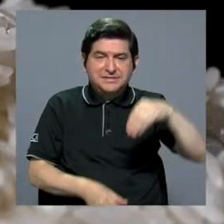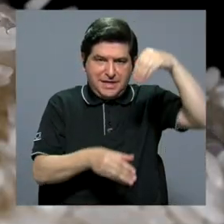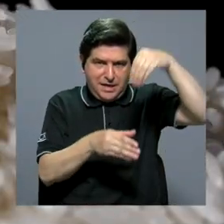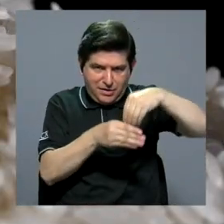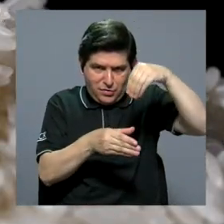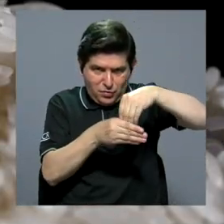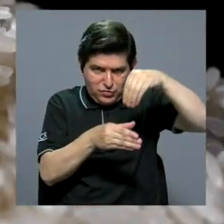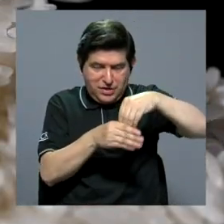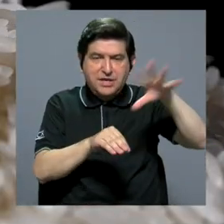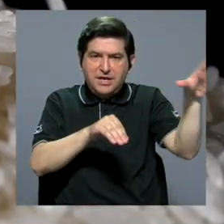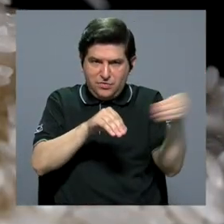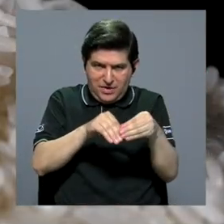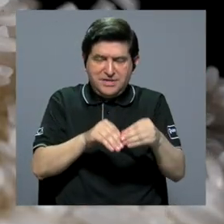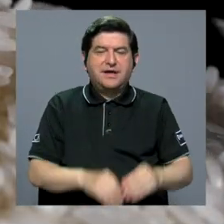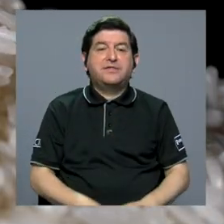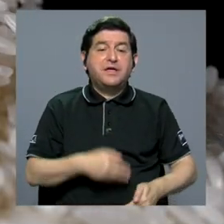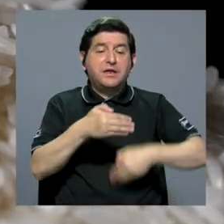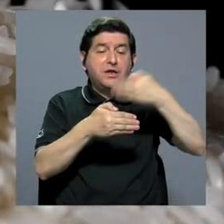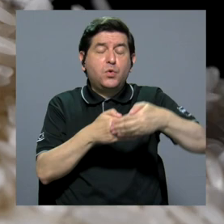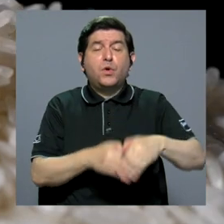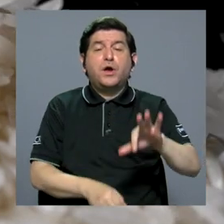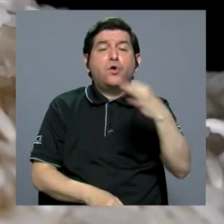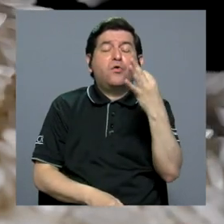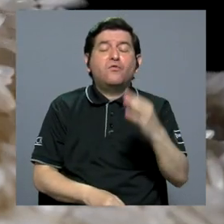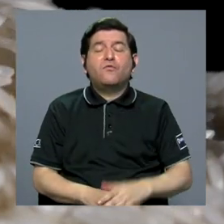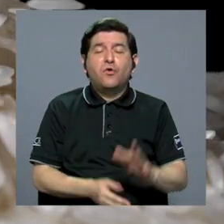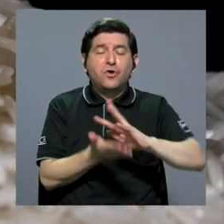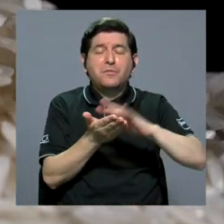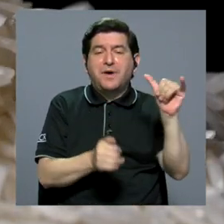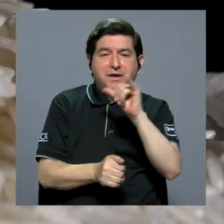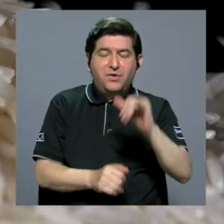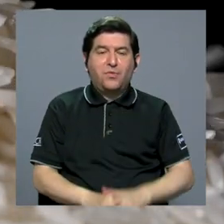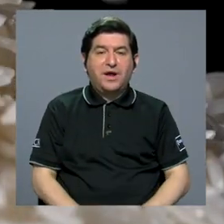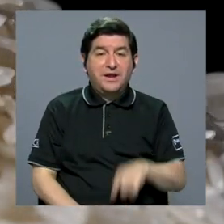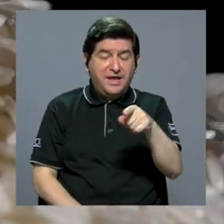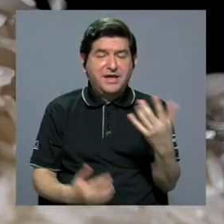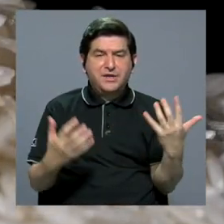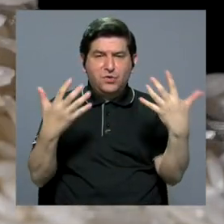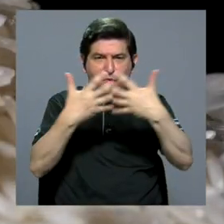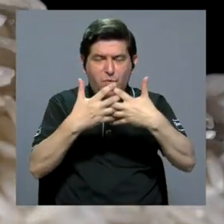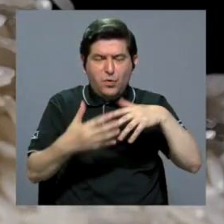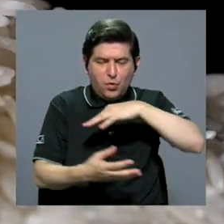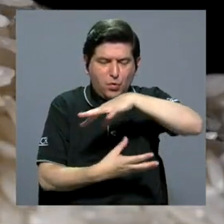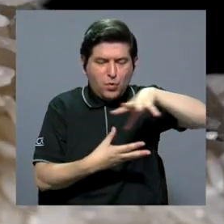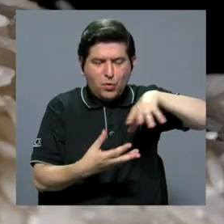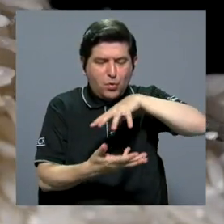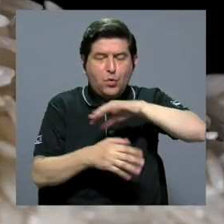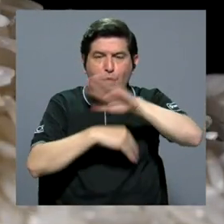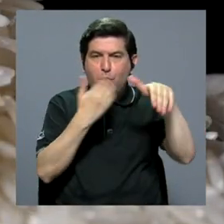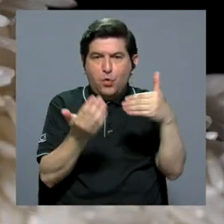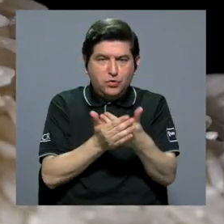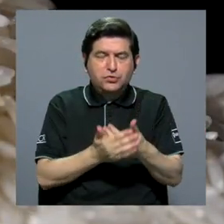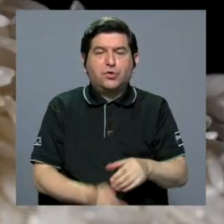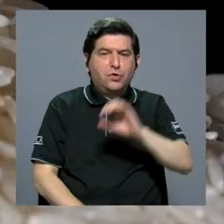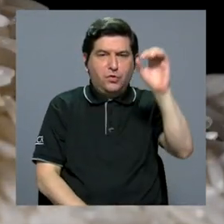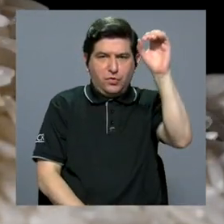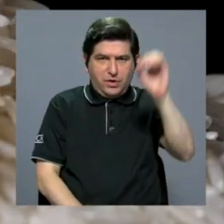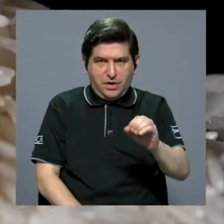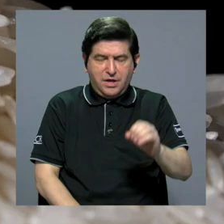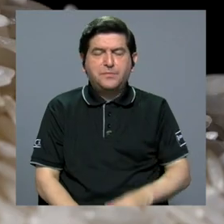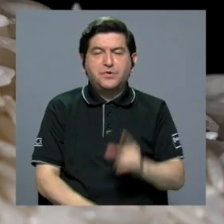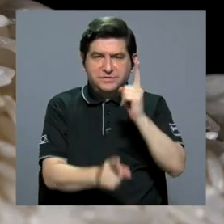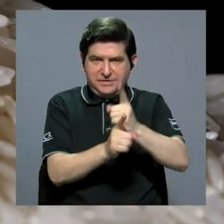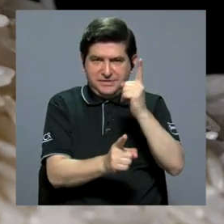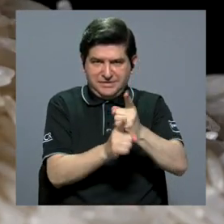y después a eso se le da forma de arroz. Y esos granitos con forma de arroz fortificados se mezclan con el resto del arroz en las